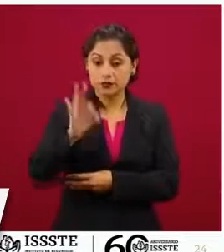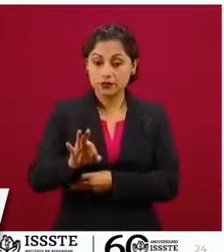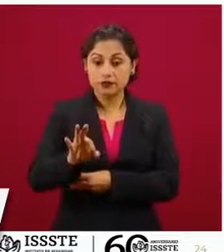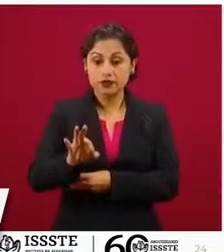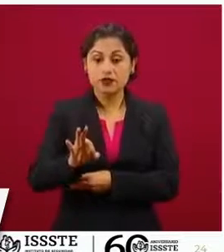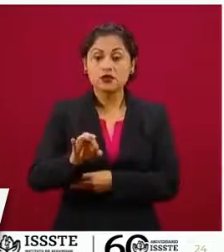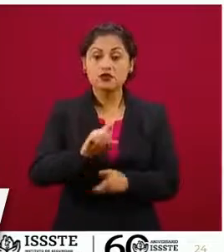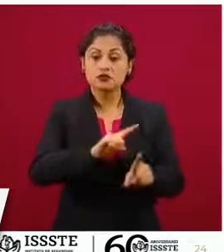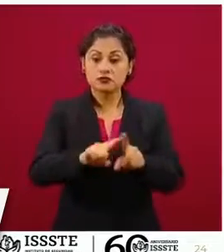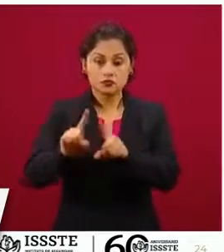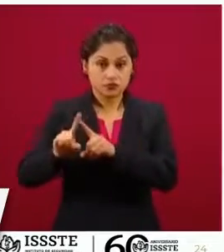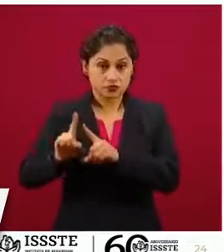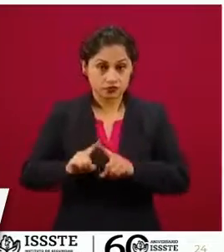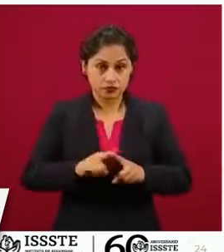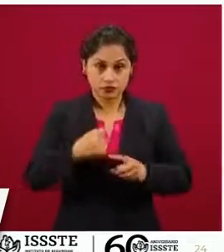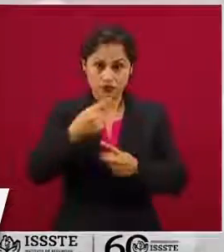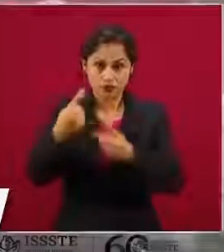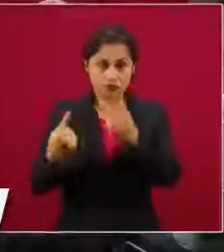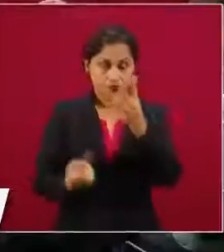así sucesivamente.